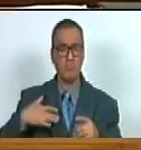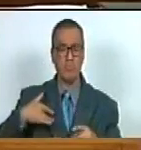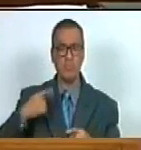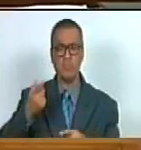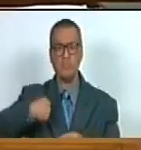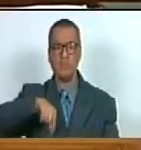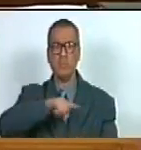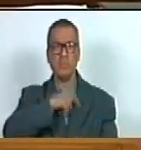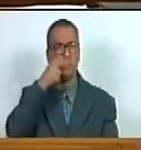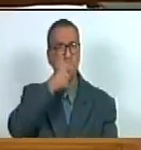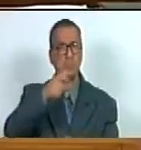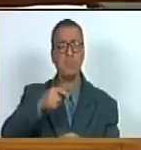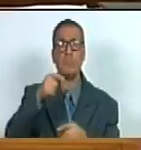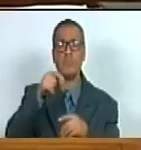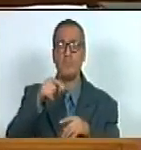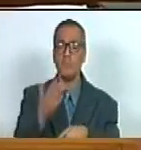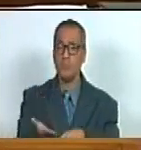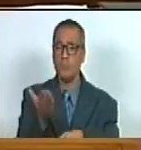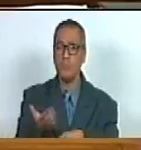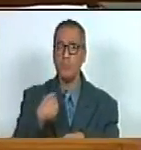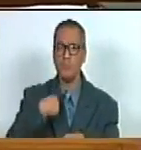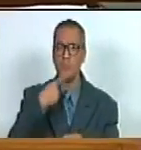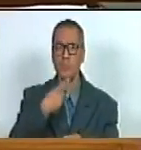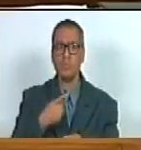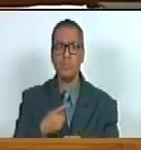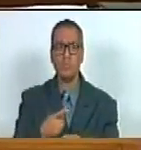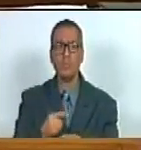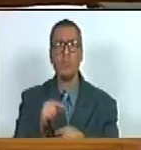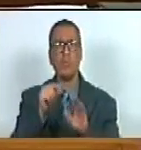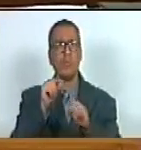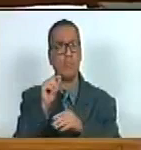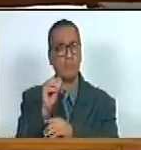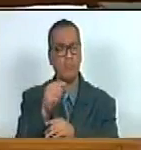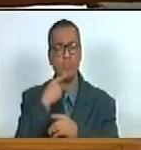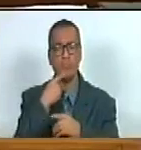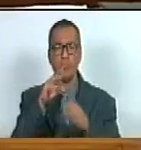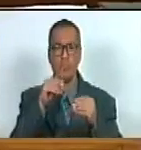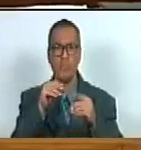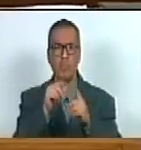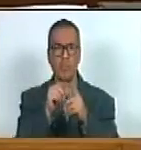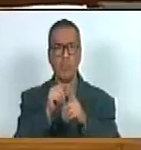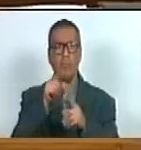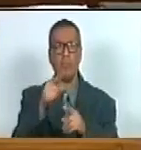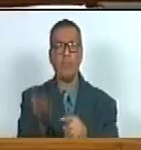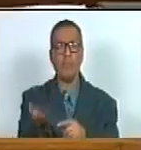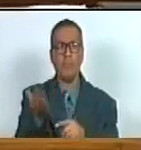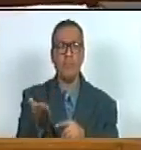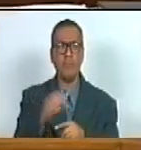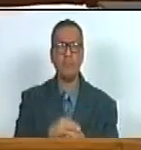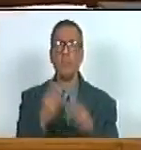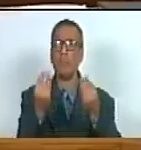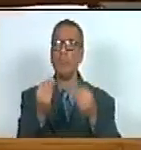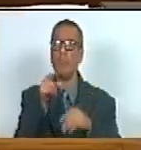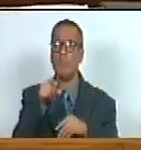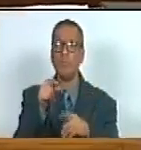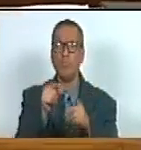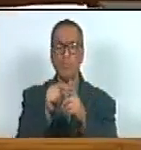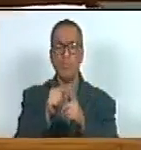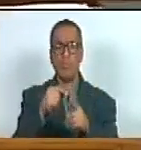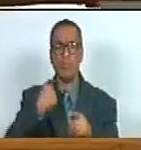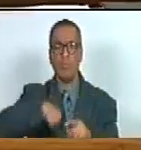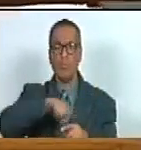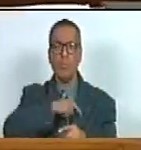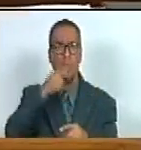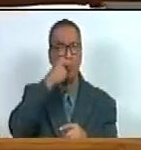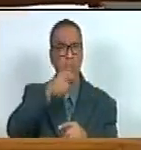pueblo creo que es importante le pedí la palabra presidente porque es importante muy importante que nuestro pueblo